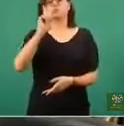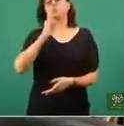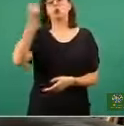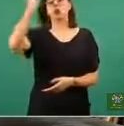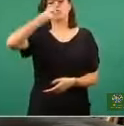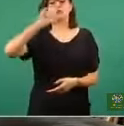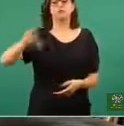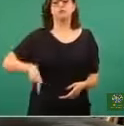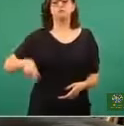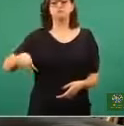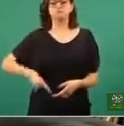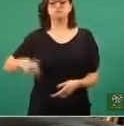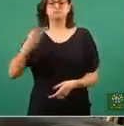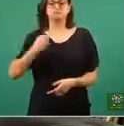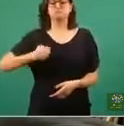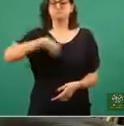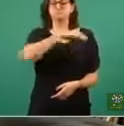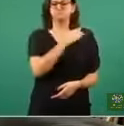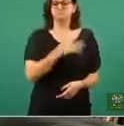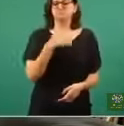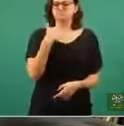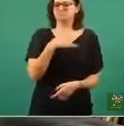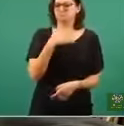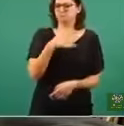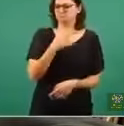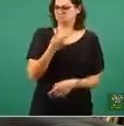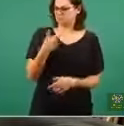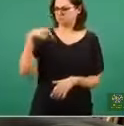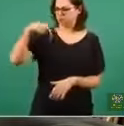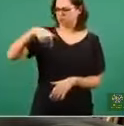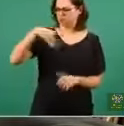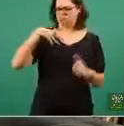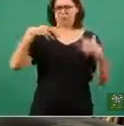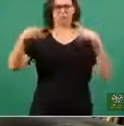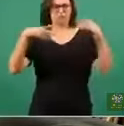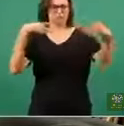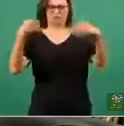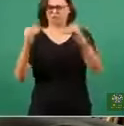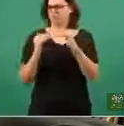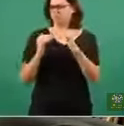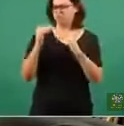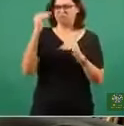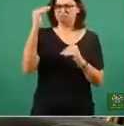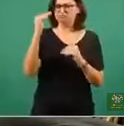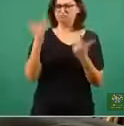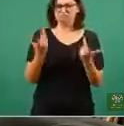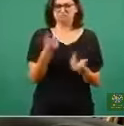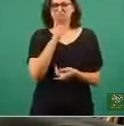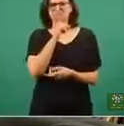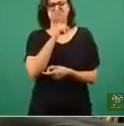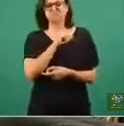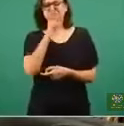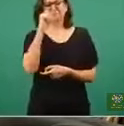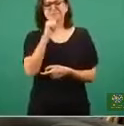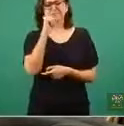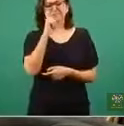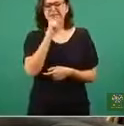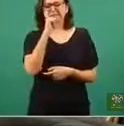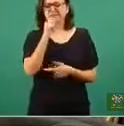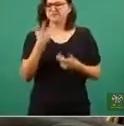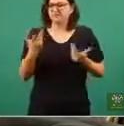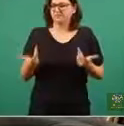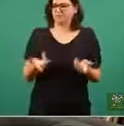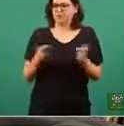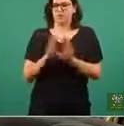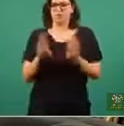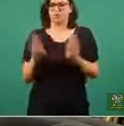no tenía reporte de esta tendencia a la alza de casos de COVID-19 y que incluso habló con usted en específico sobre este tema.